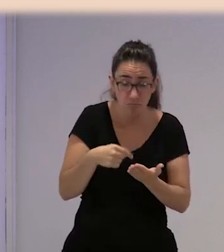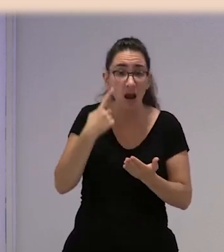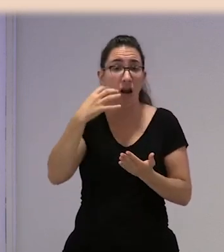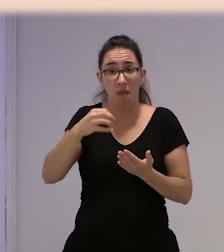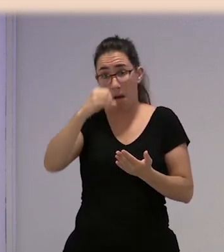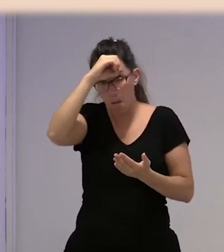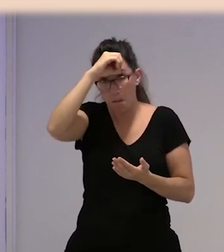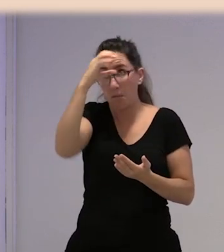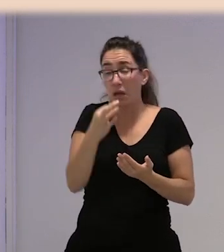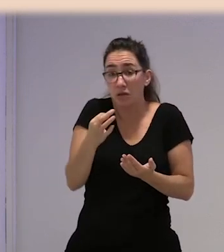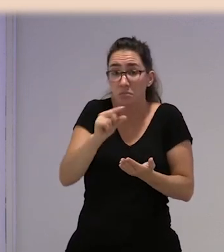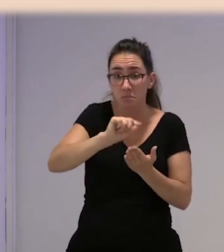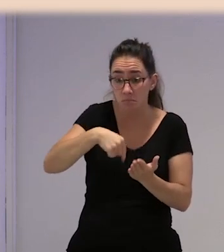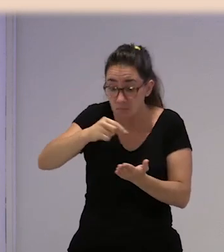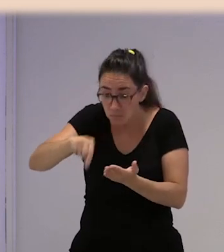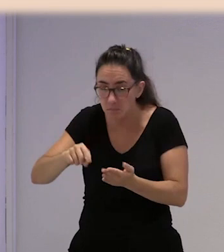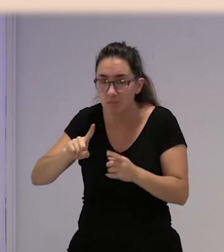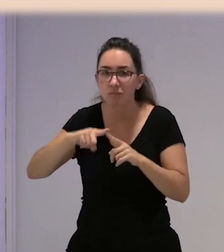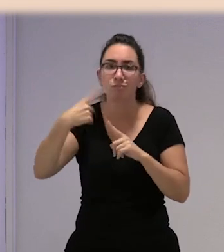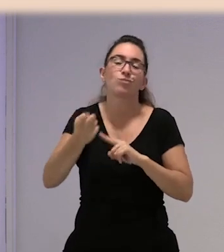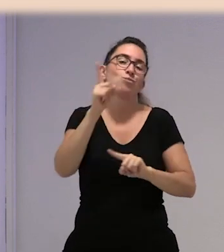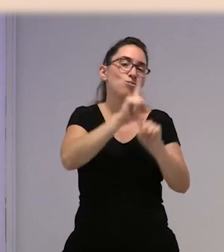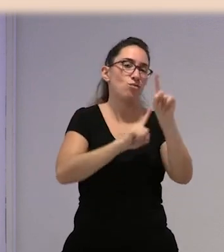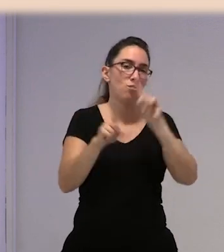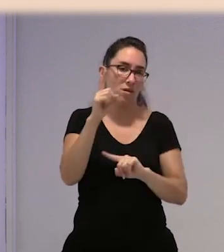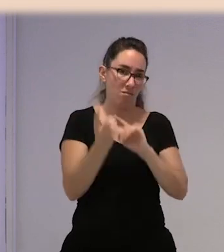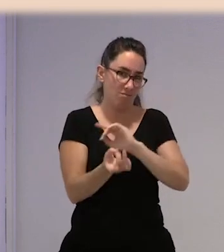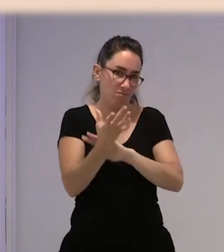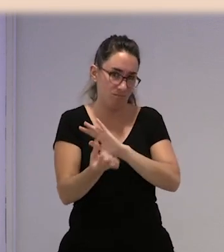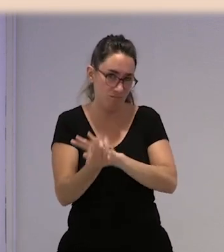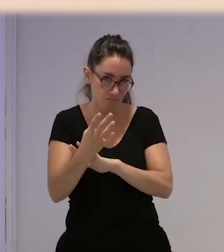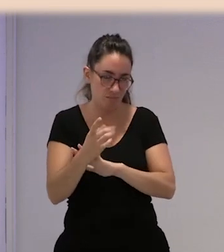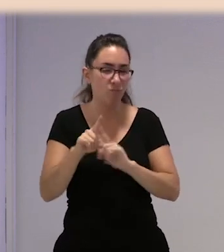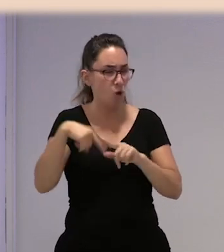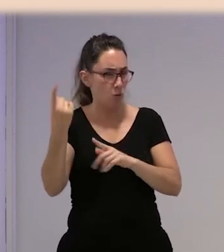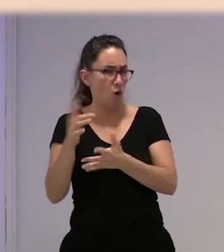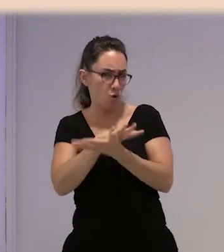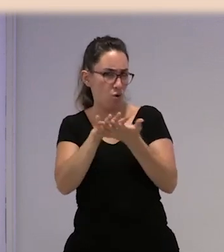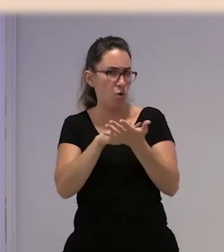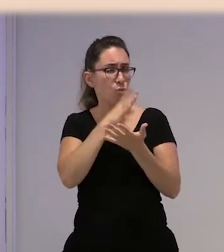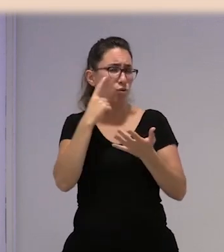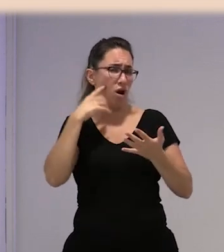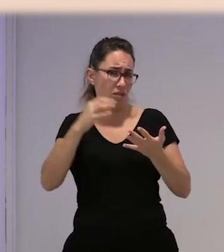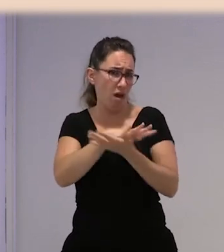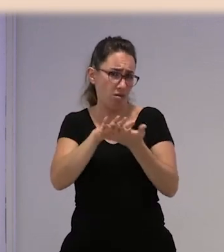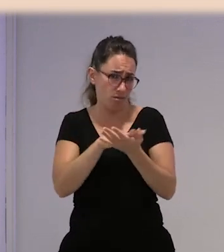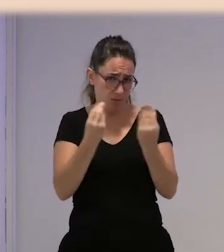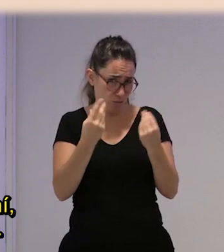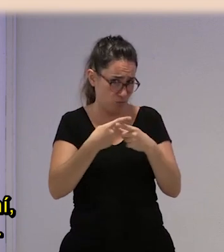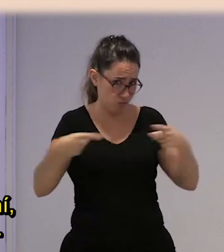están firmando. Bueno, y luego empiezan los problemas, que de eso vamos a hablar otras cosas más, que hay mucho que contar. Sí, sí.